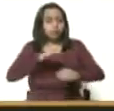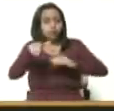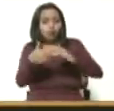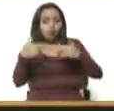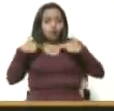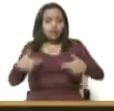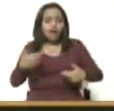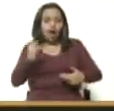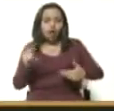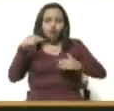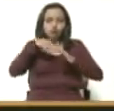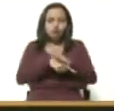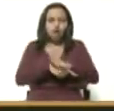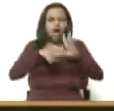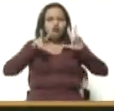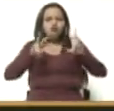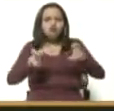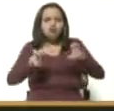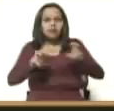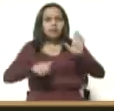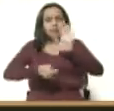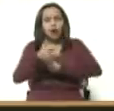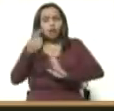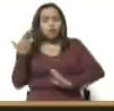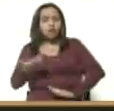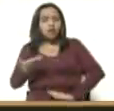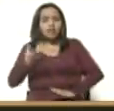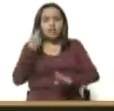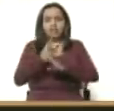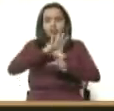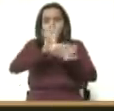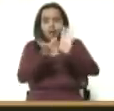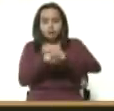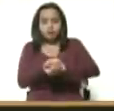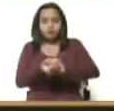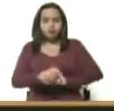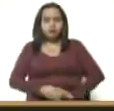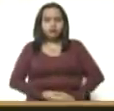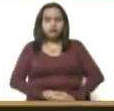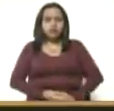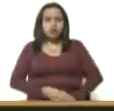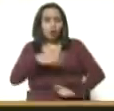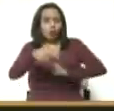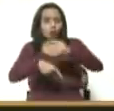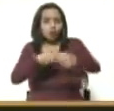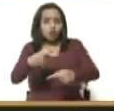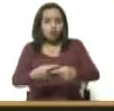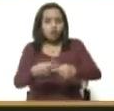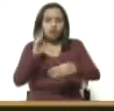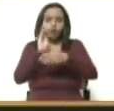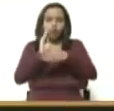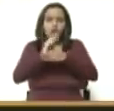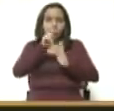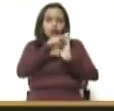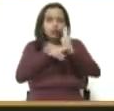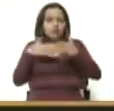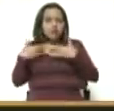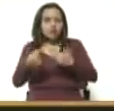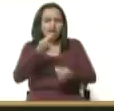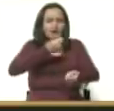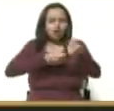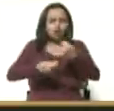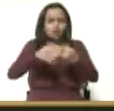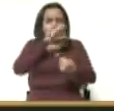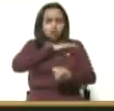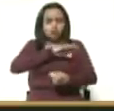profundo. Hay una nueva priorización y debemos adaptarnos a ella. Las secuelas de las medidas sanitarias en la economía, en la